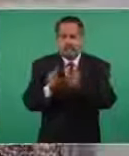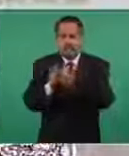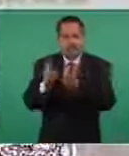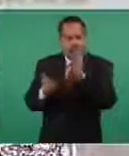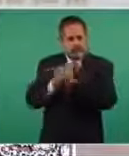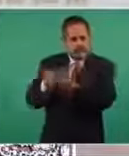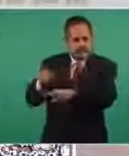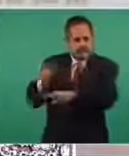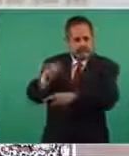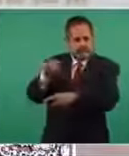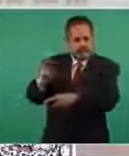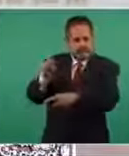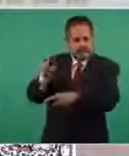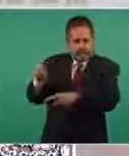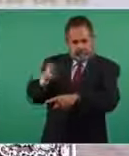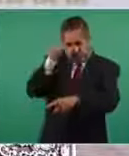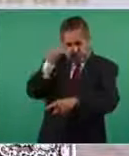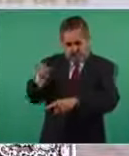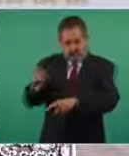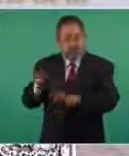ponemos de acuerdo.